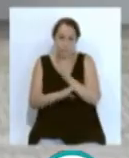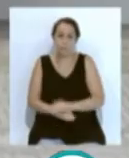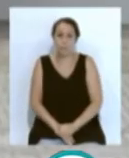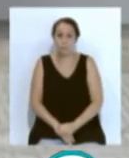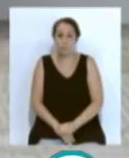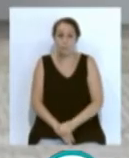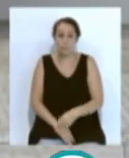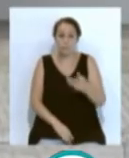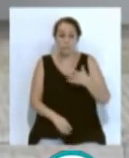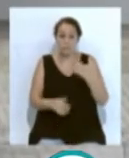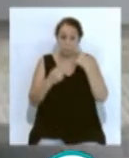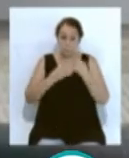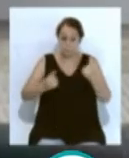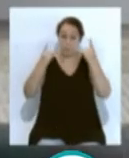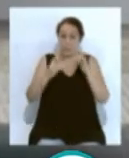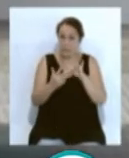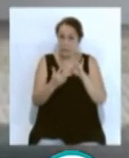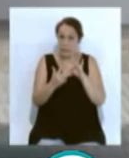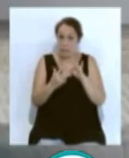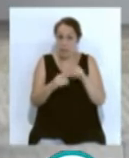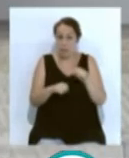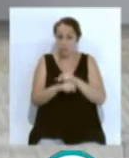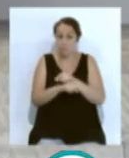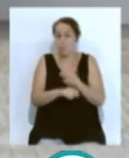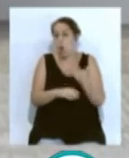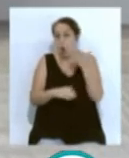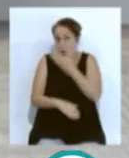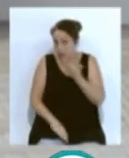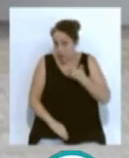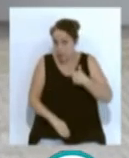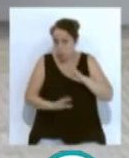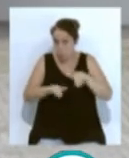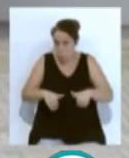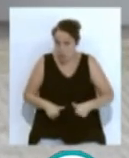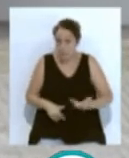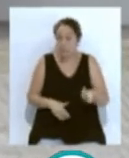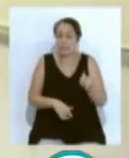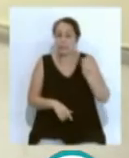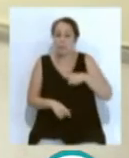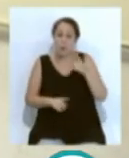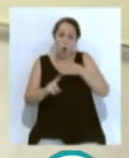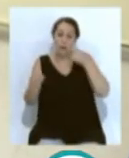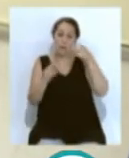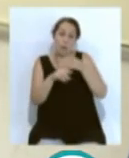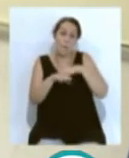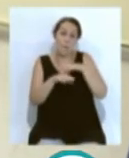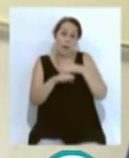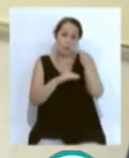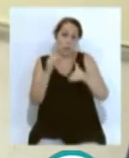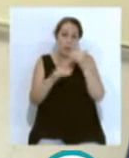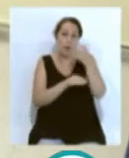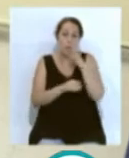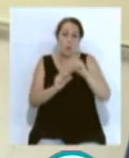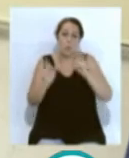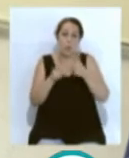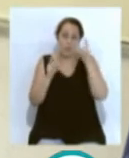Primera toma de contacto en la vuelta al colegio y también primer reto a superar por la comunidad educativa desde este